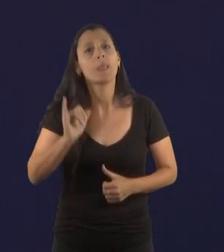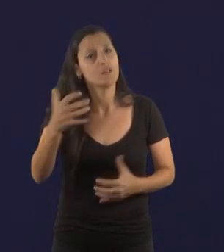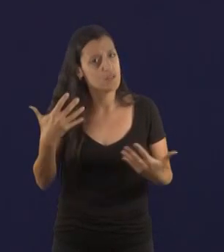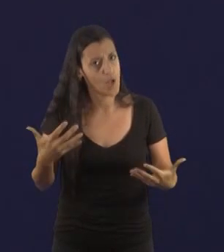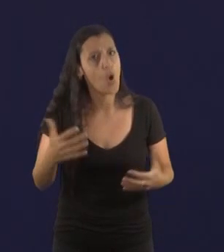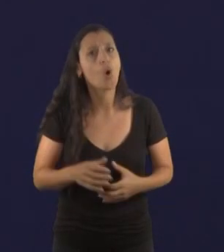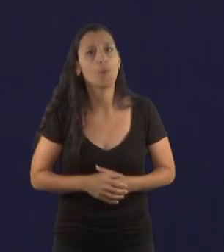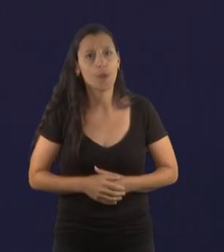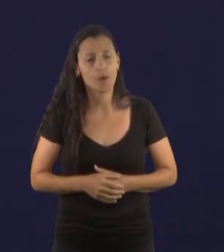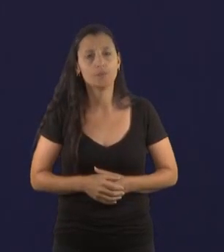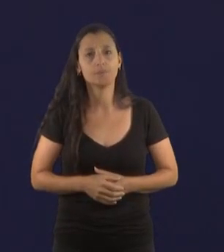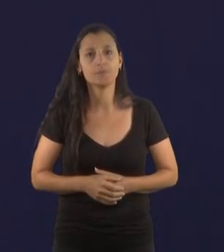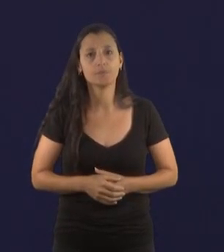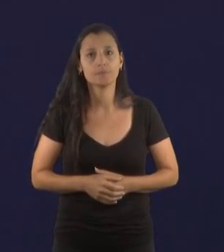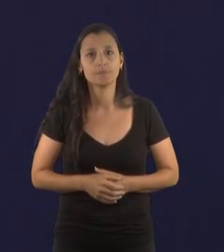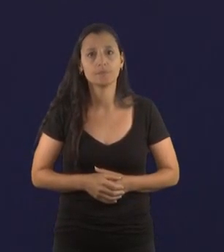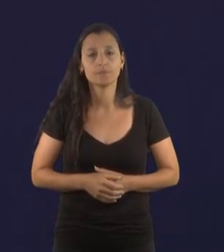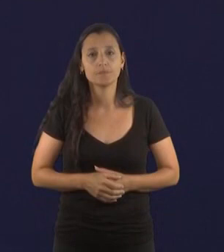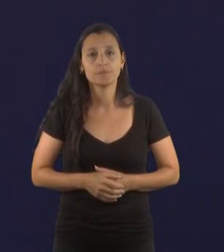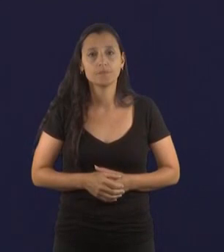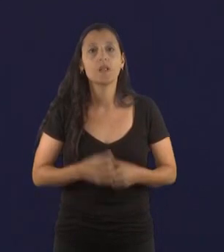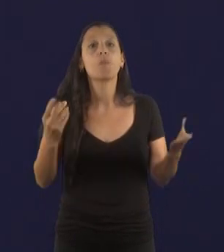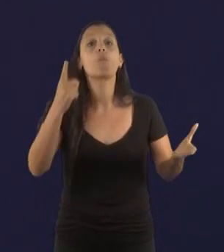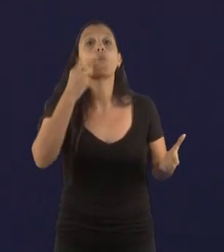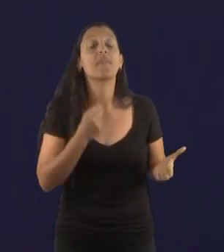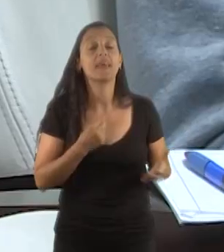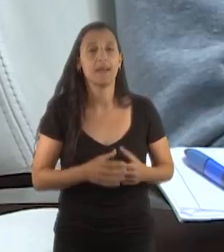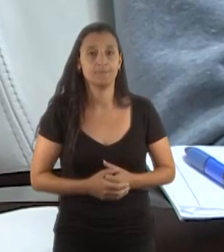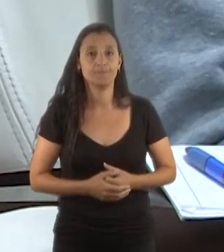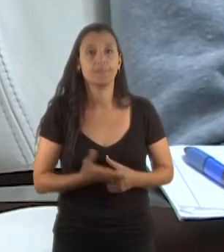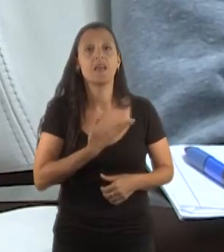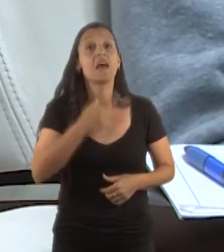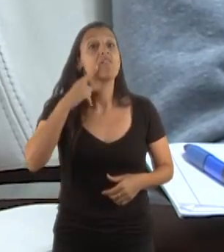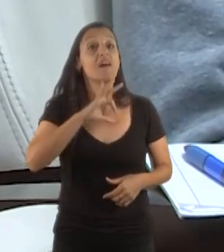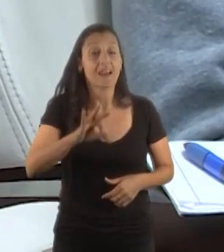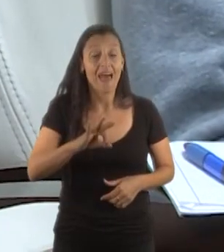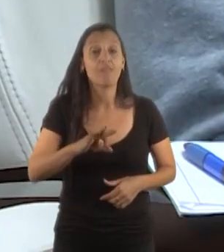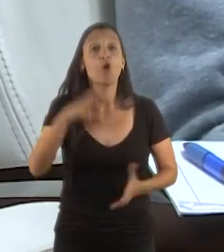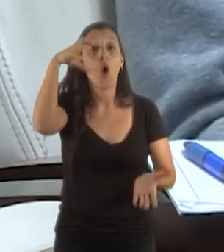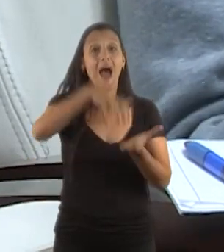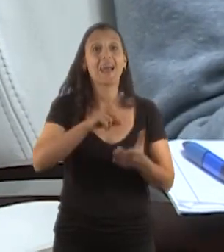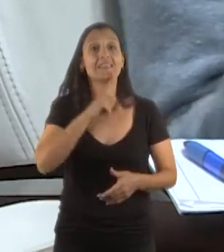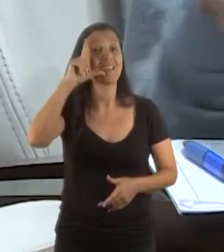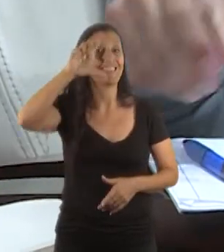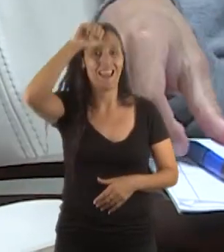supuesto que lo hay, claramente. Buen día, voceros. Fernando Ramírez de la agencia Telam.